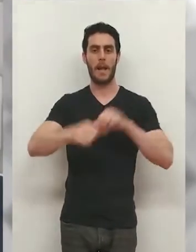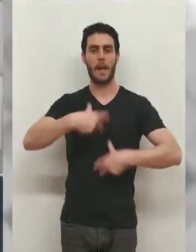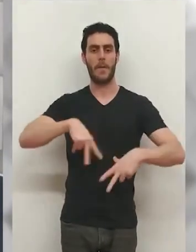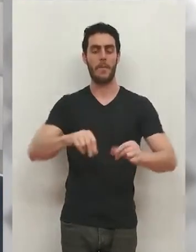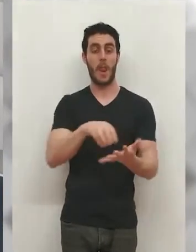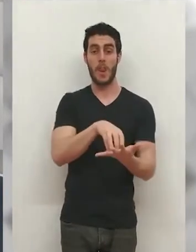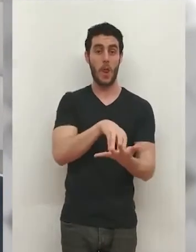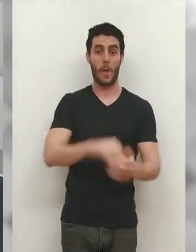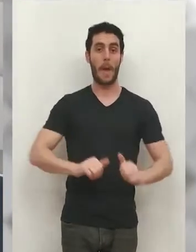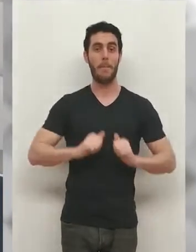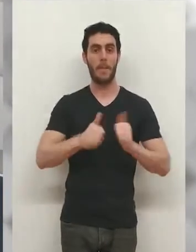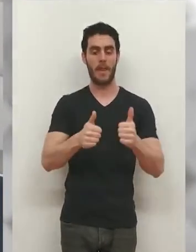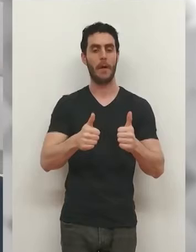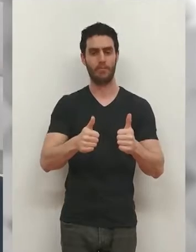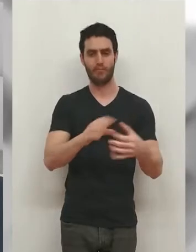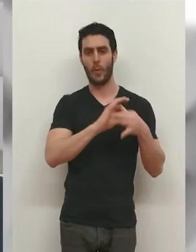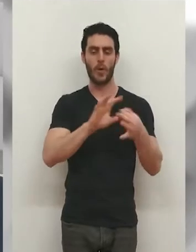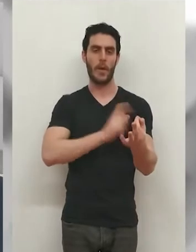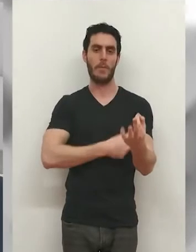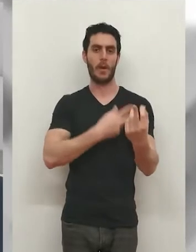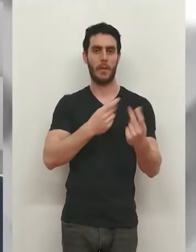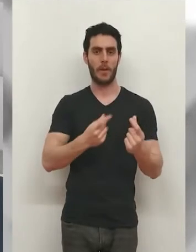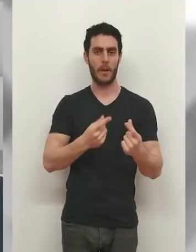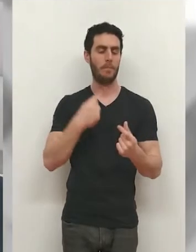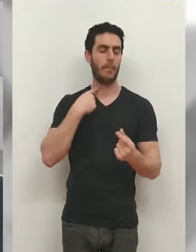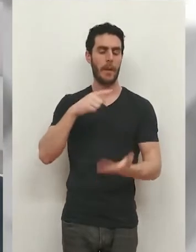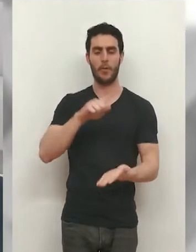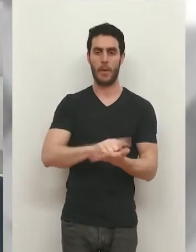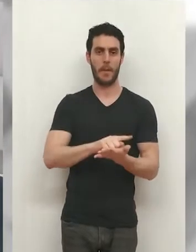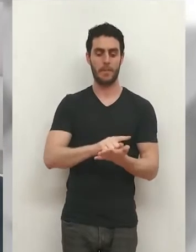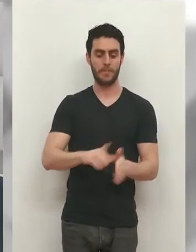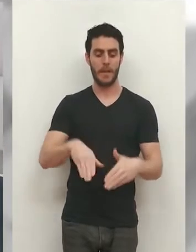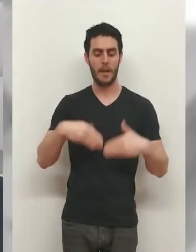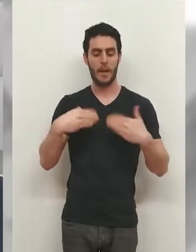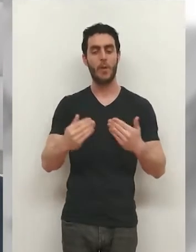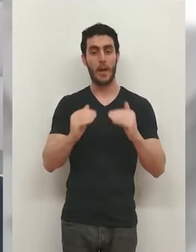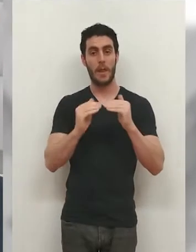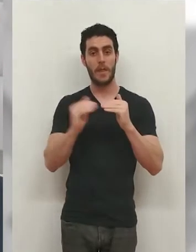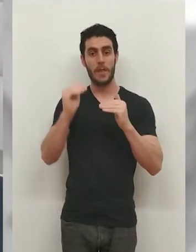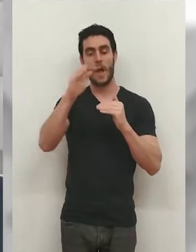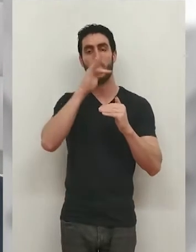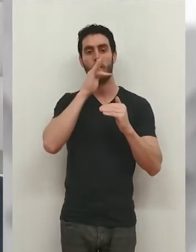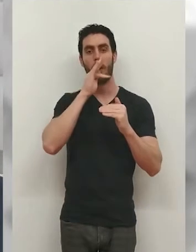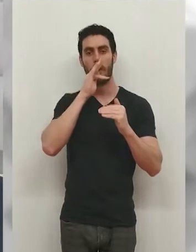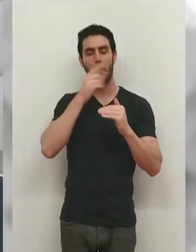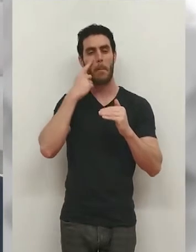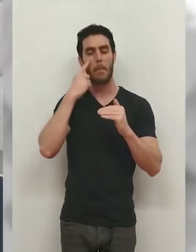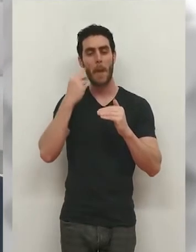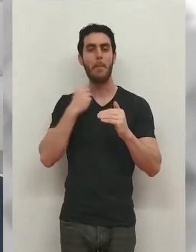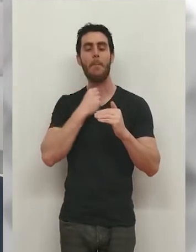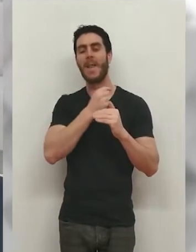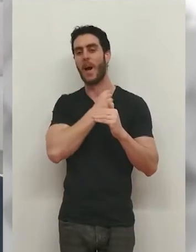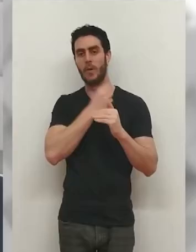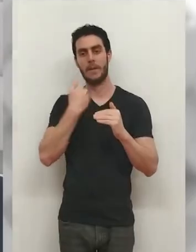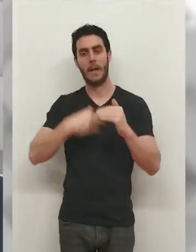Federación. Las dudas llegaron desde las gaunas. La Unión Deportiva Logroñés volvió a perder y aunque todavía ocupa posiciones de playoff, ve como el